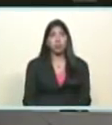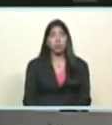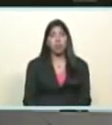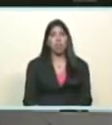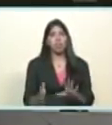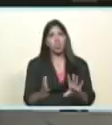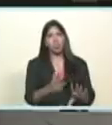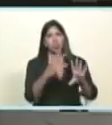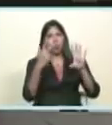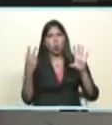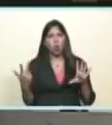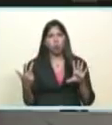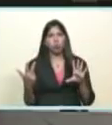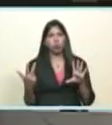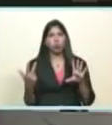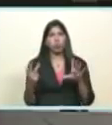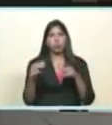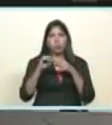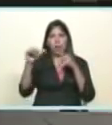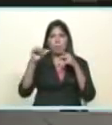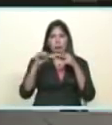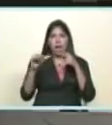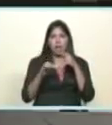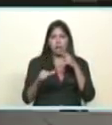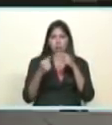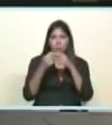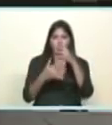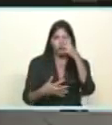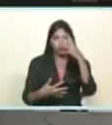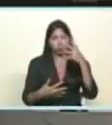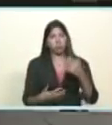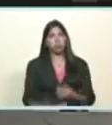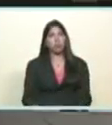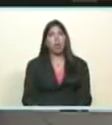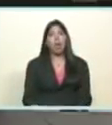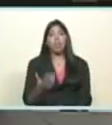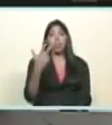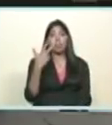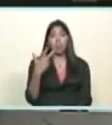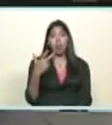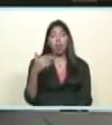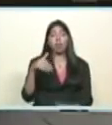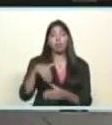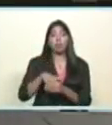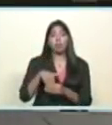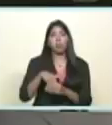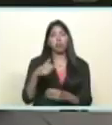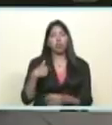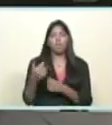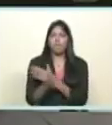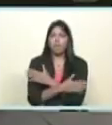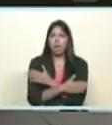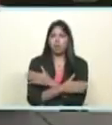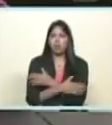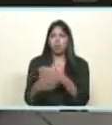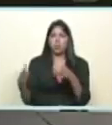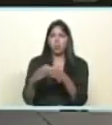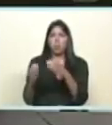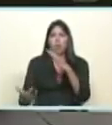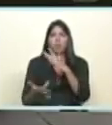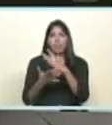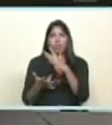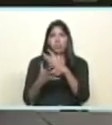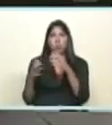semanas tres elecciones quiero felicitar al cuerpo técnico a la